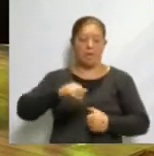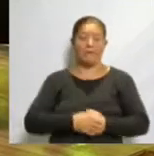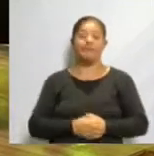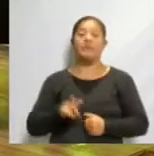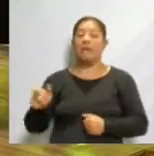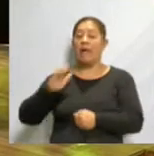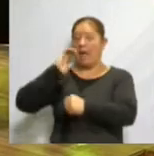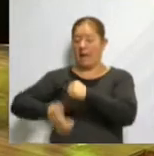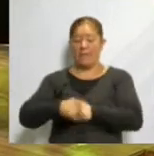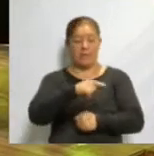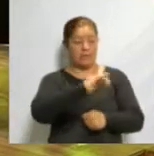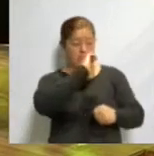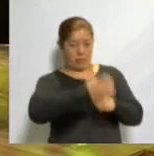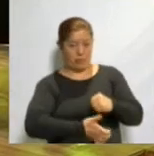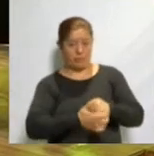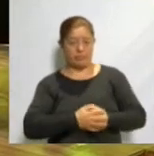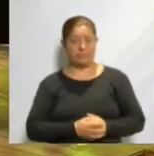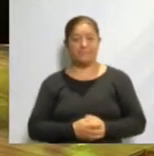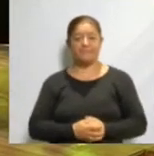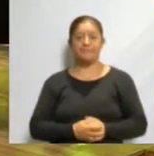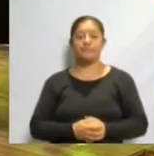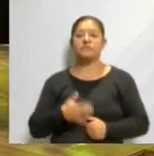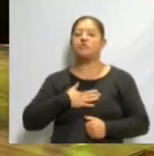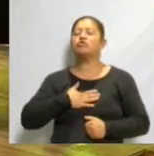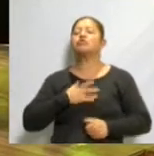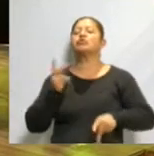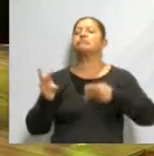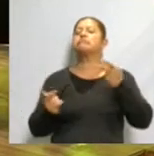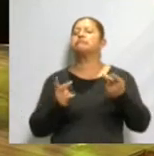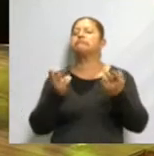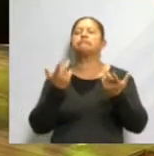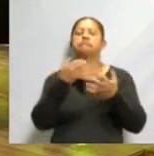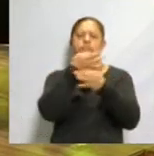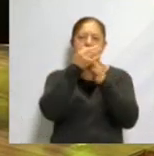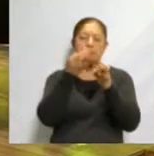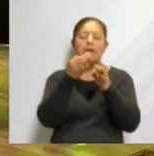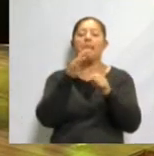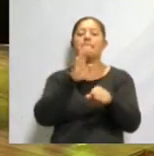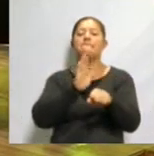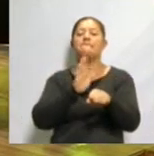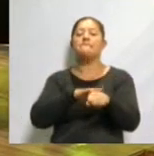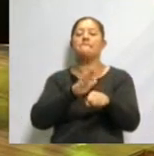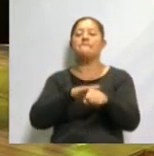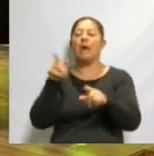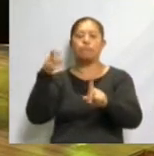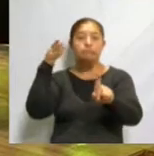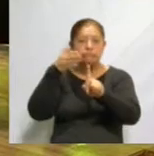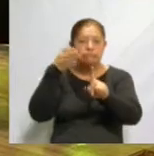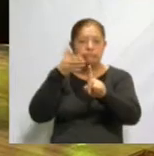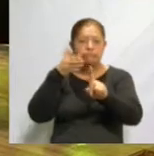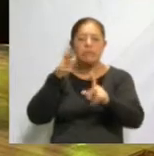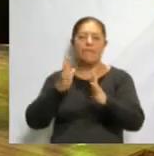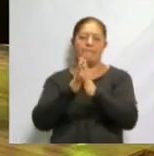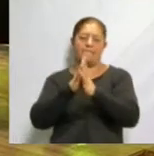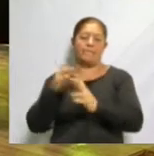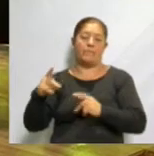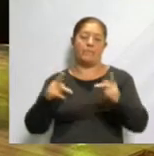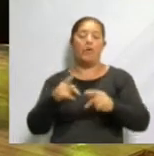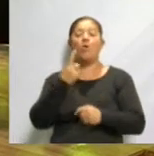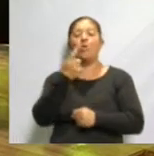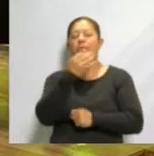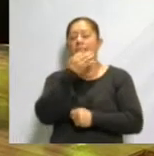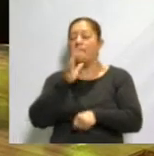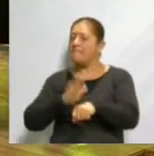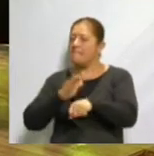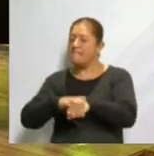culminen sus dos minutos de exposición, haré algunos comentarios para enfatizar su participación y se les otorgará un minuto más